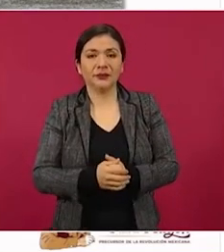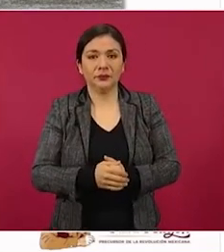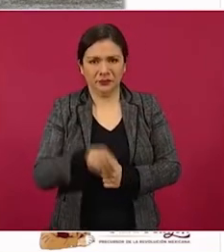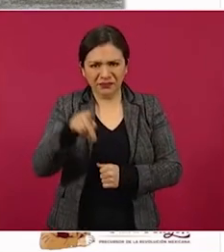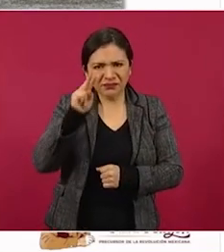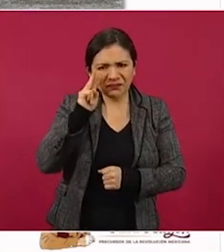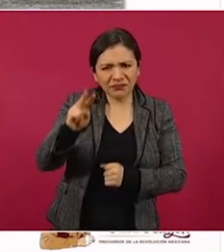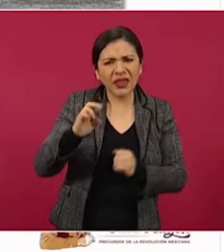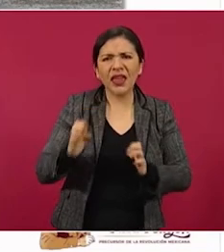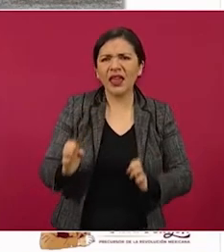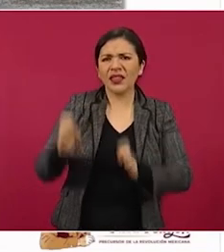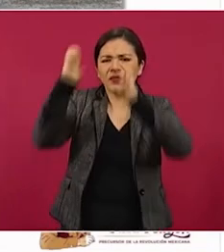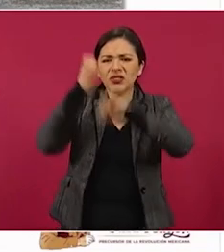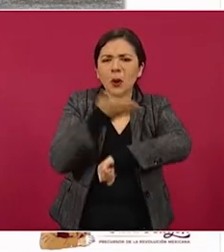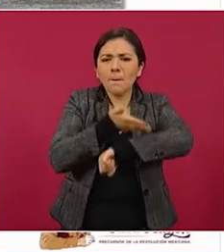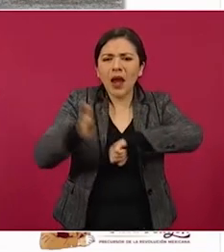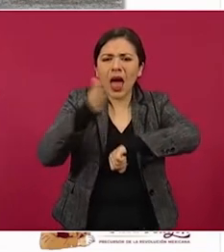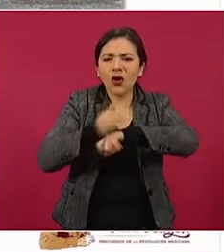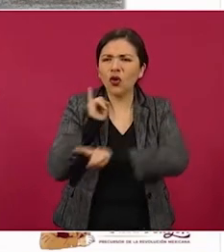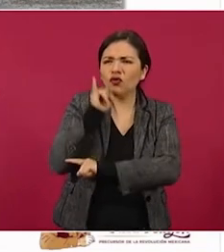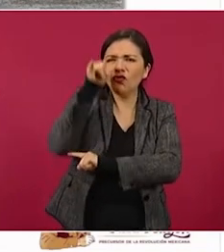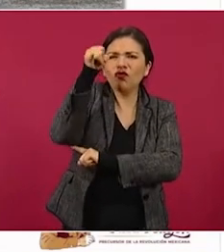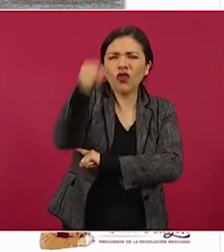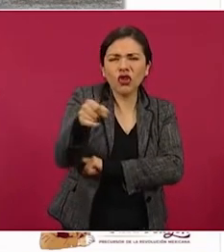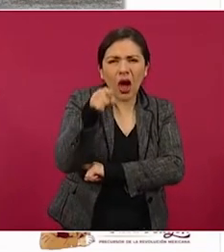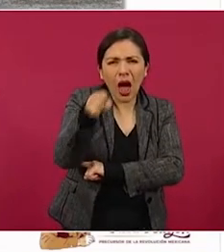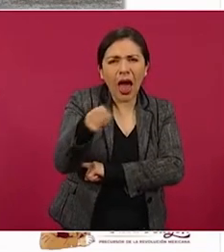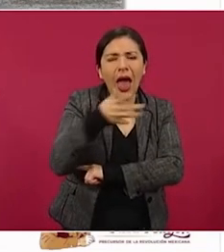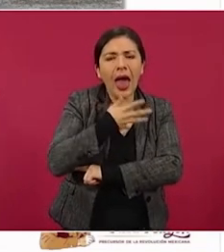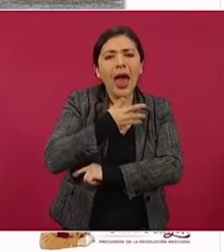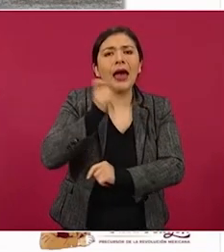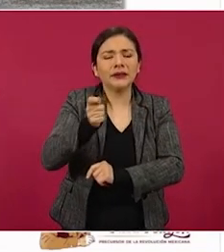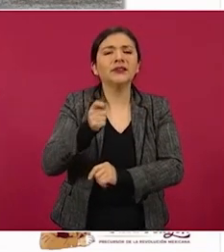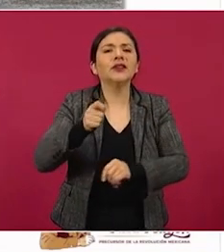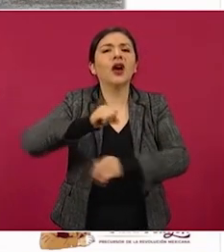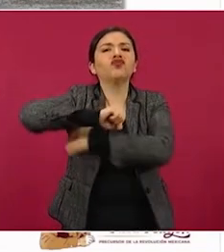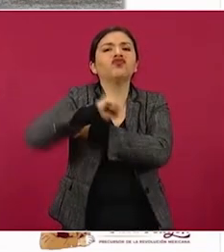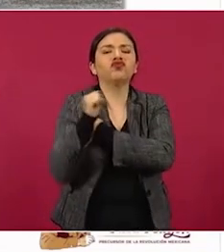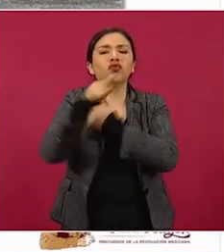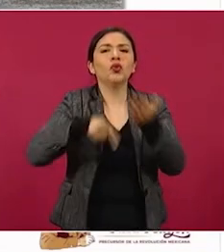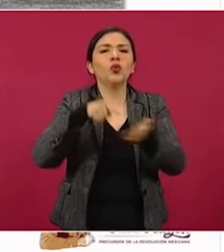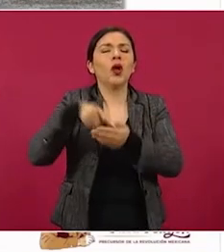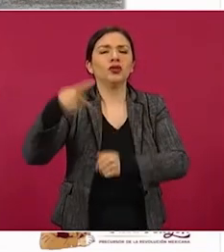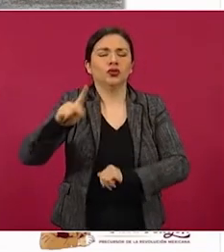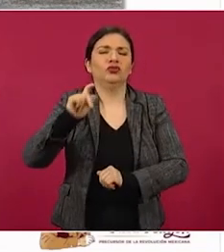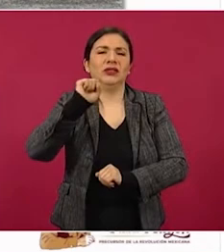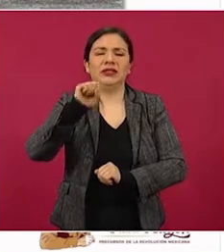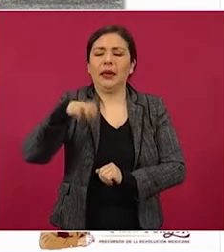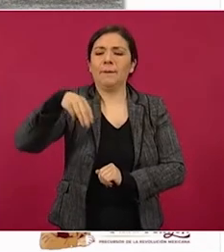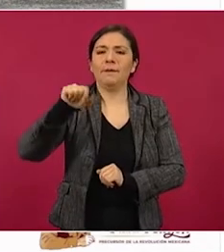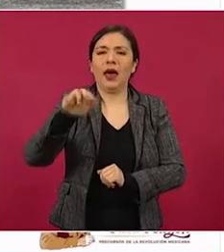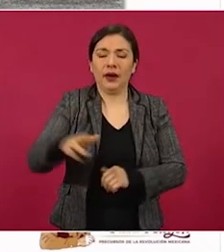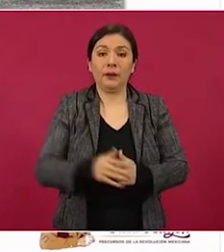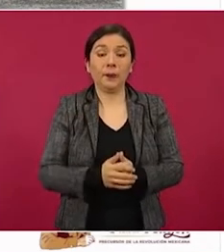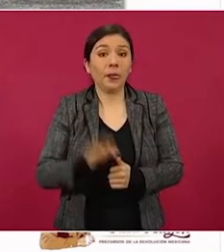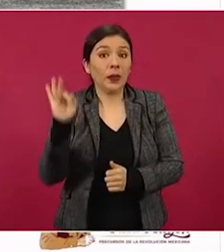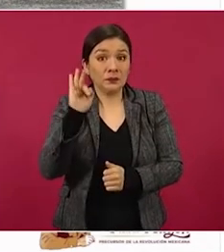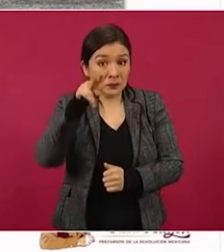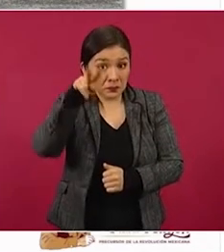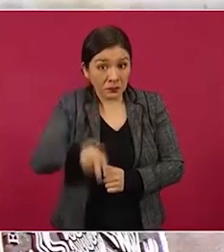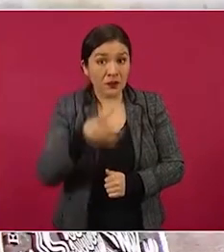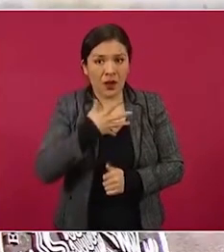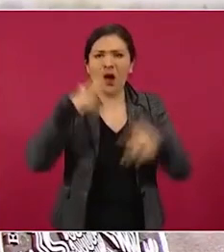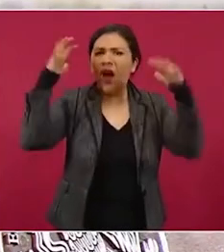observa el edificio blanco al fondo, a la derecha, que es la salvaguarda de la Marina. Sí es verdad que se han